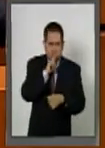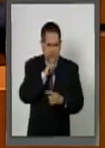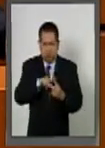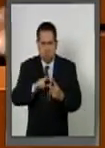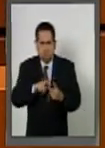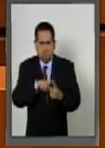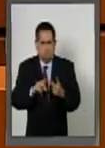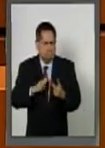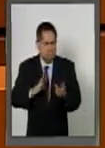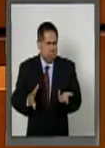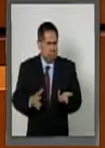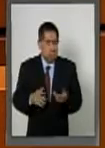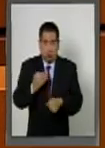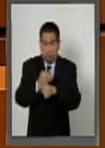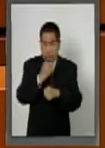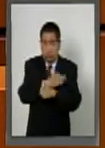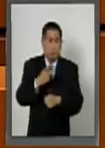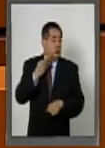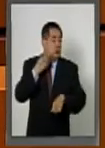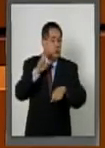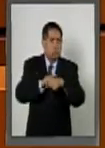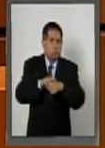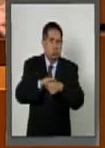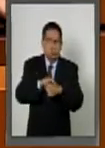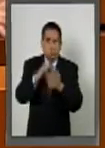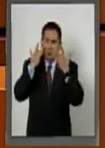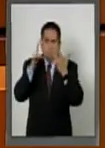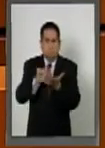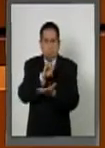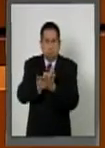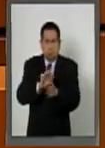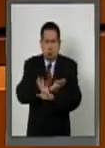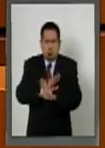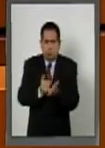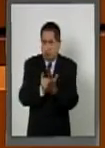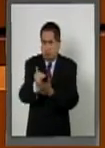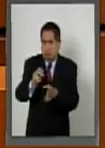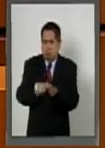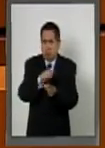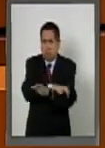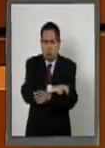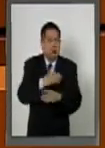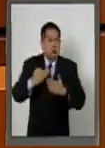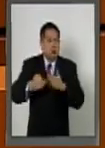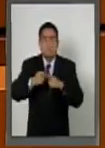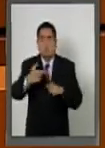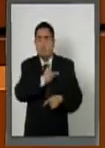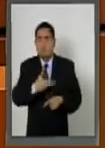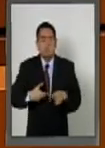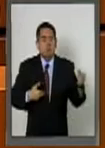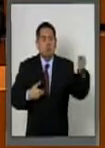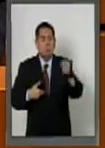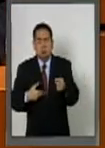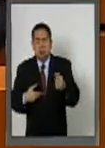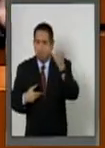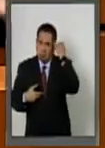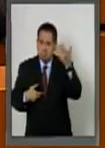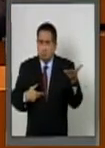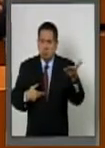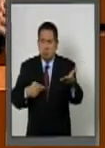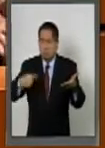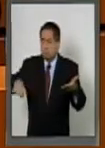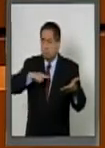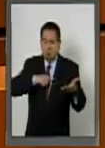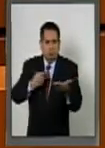Esto es una ausencia definitiva. que amerita es que el Presidente mande la propuesta y que el Senado defina quién va a ser el Procurador. Porque hoy sí estamos